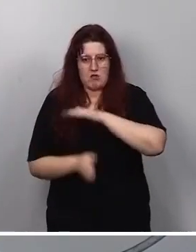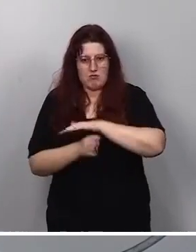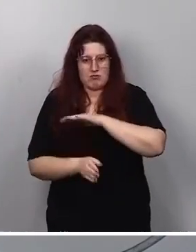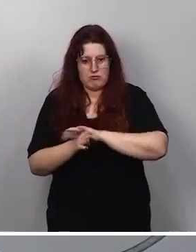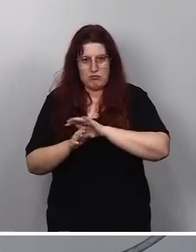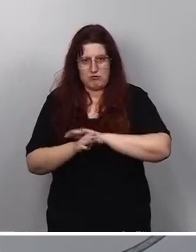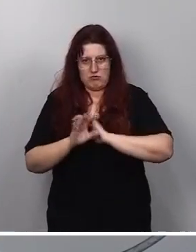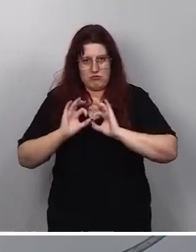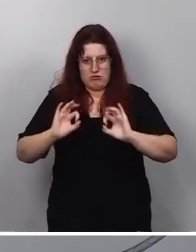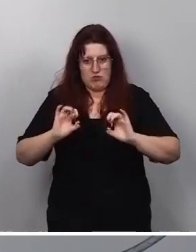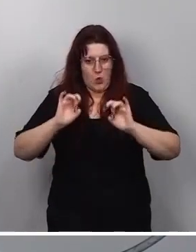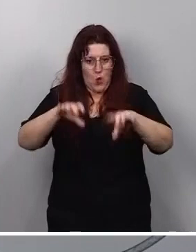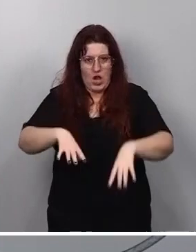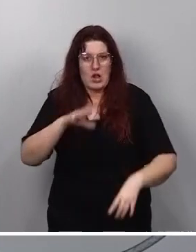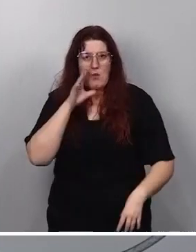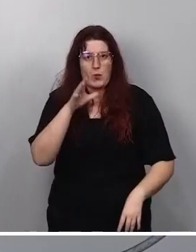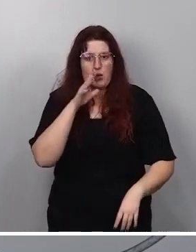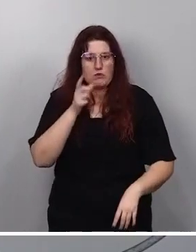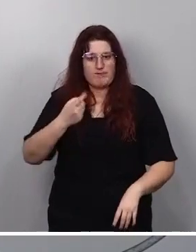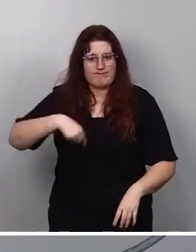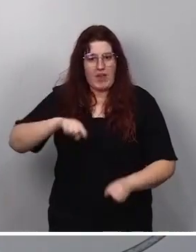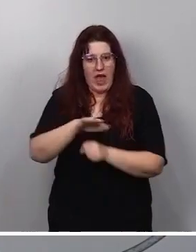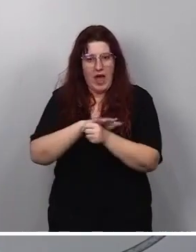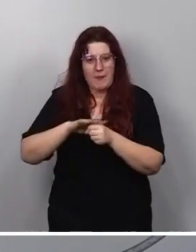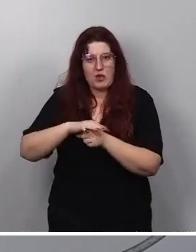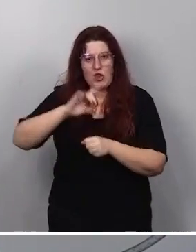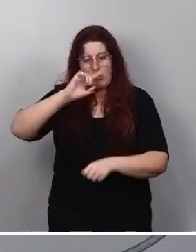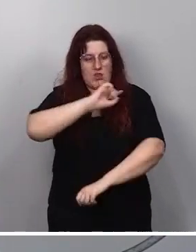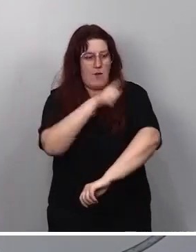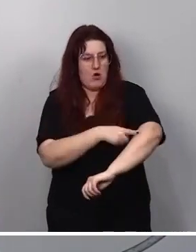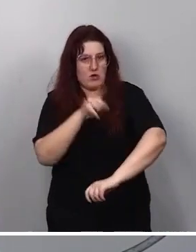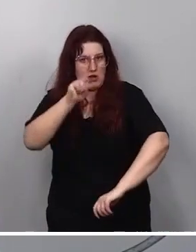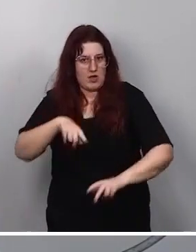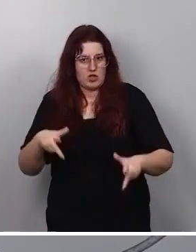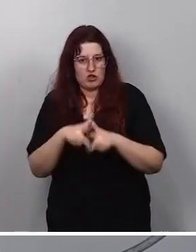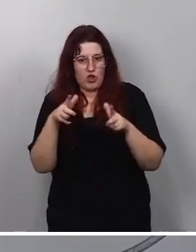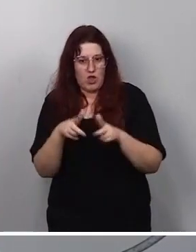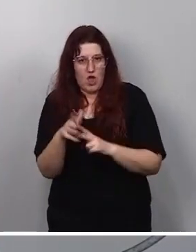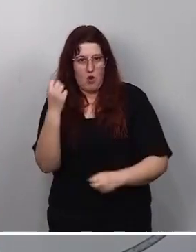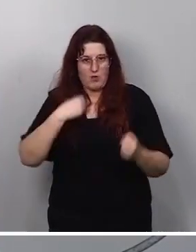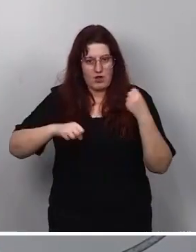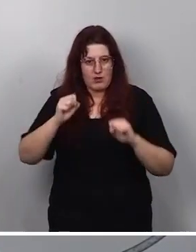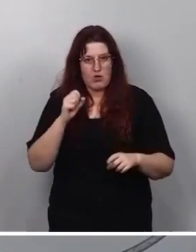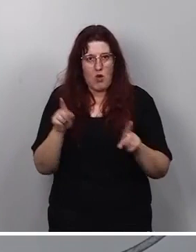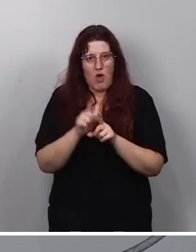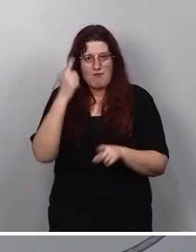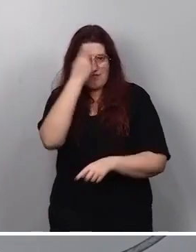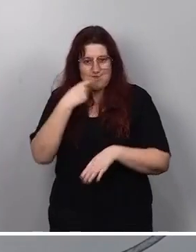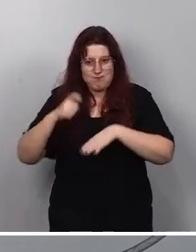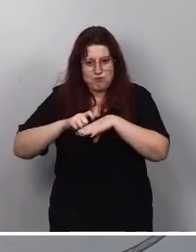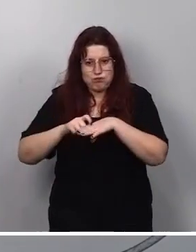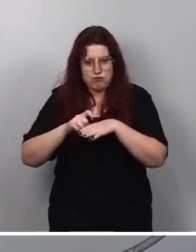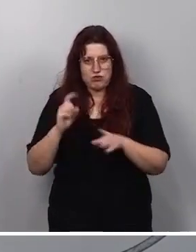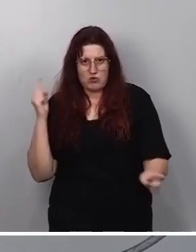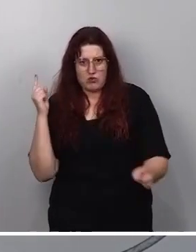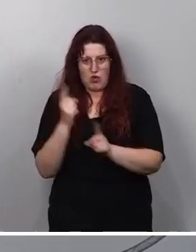esta línea para desterrar, lógicamente, de los ámbitos deportivos, pero también de la sociedad, conductas xenófobas y conductas racistas,